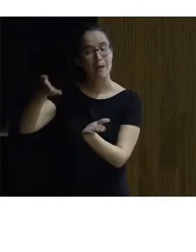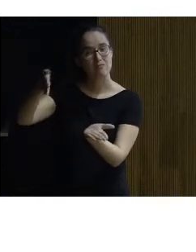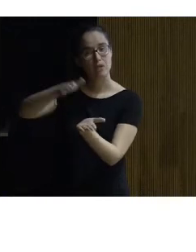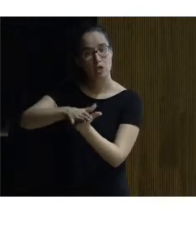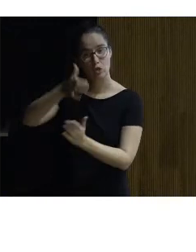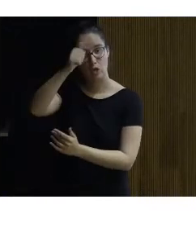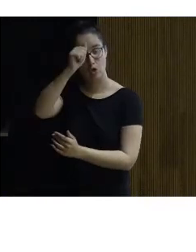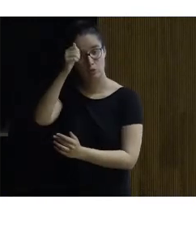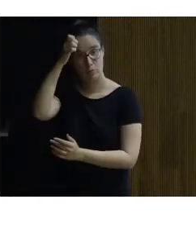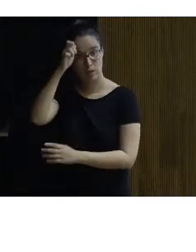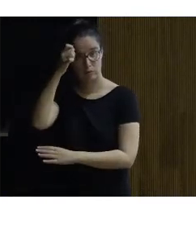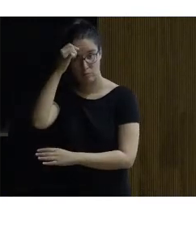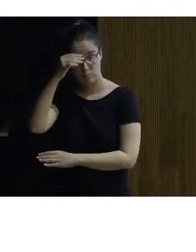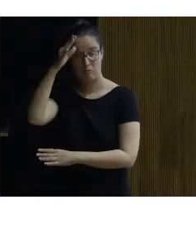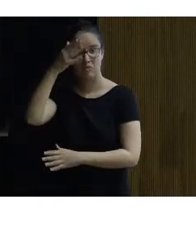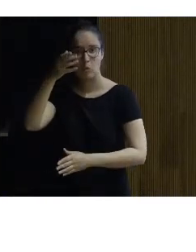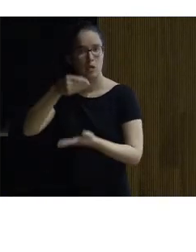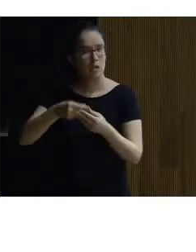es un edificio no muy conocido